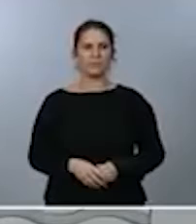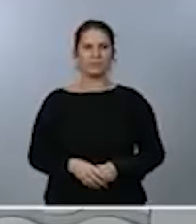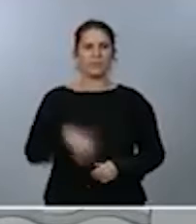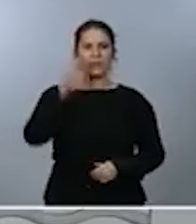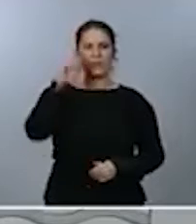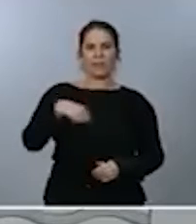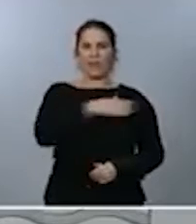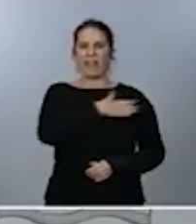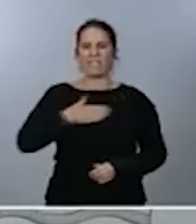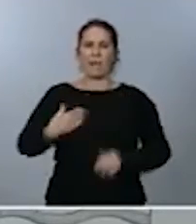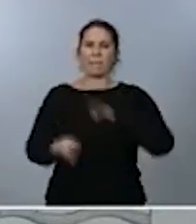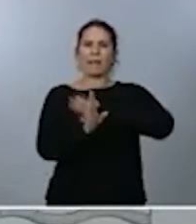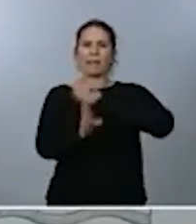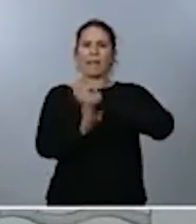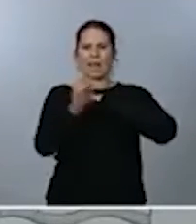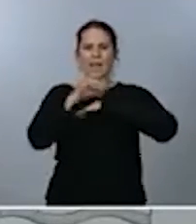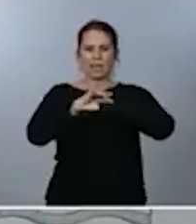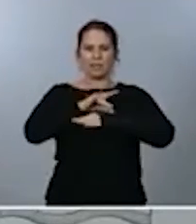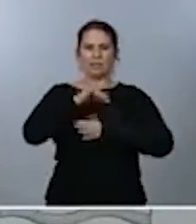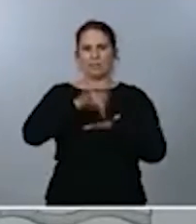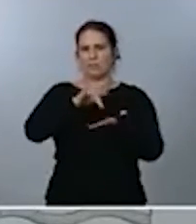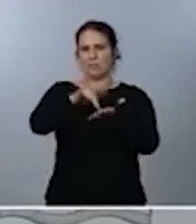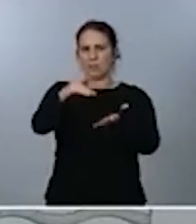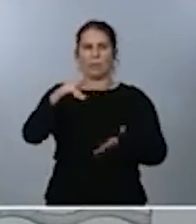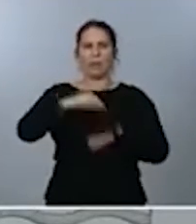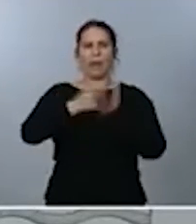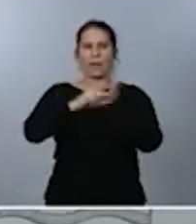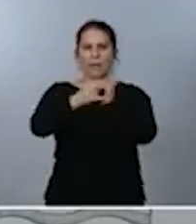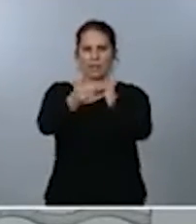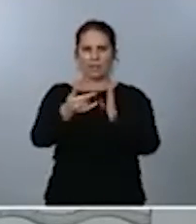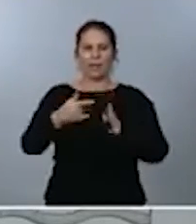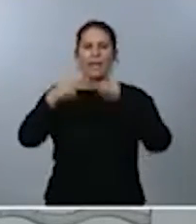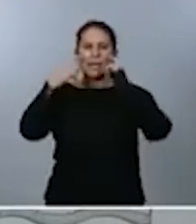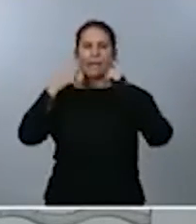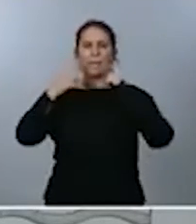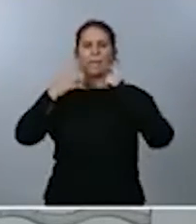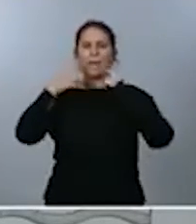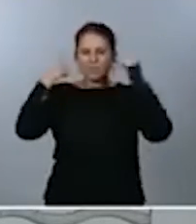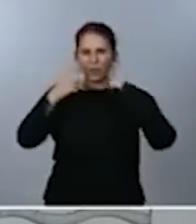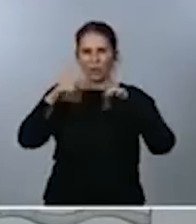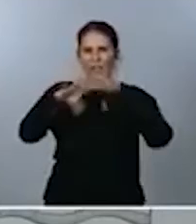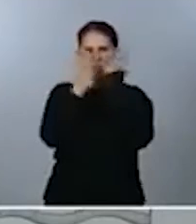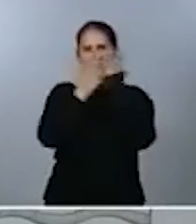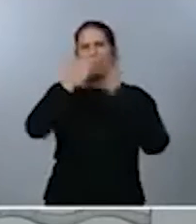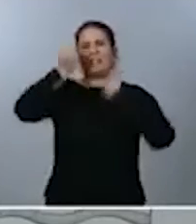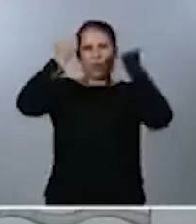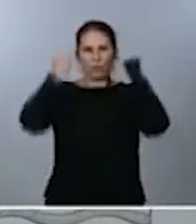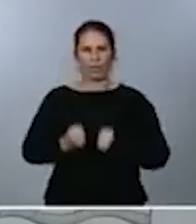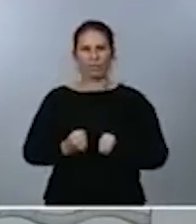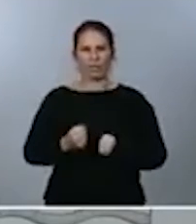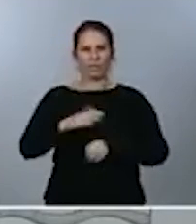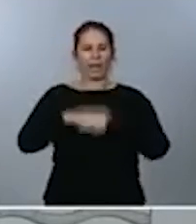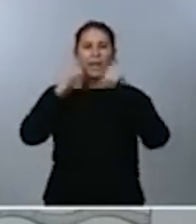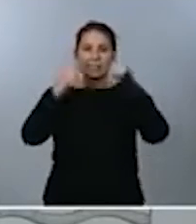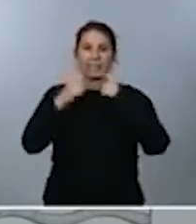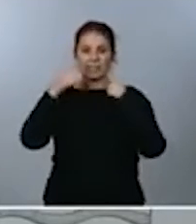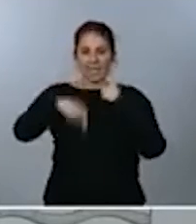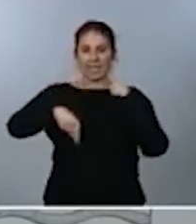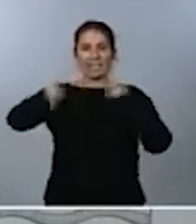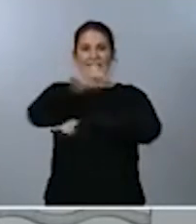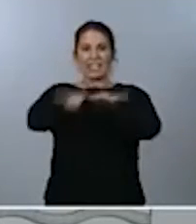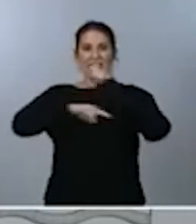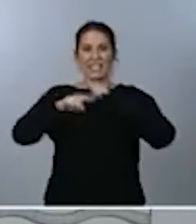hoja de ruta, intensificando los esfuerzos internacionales para posibilitar también una salida de esta crisis de forma